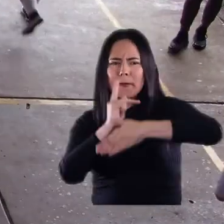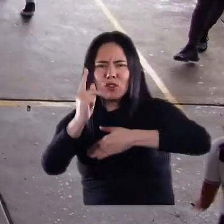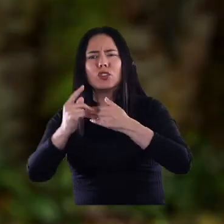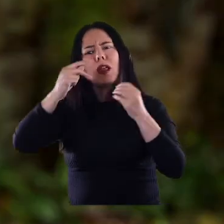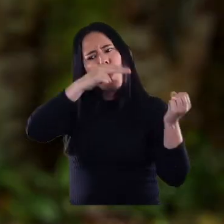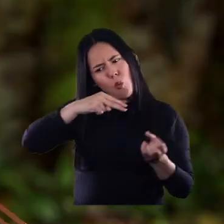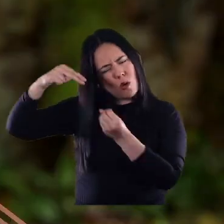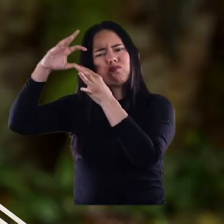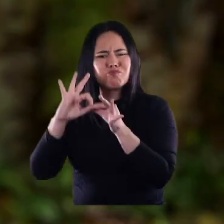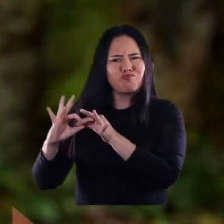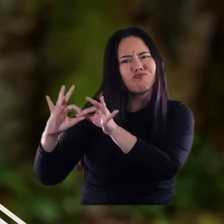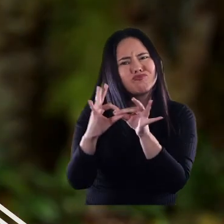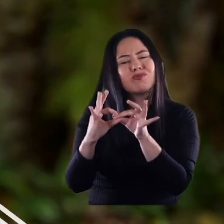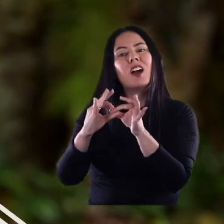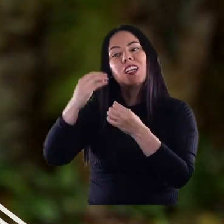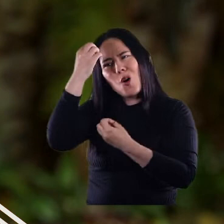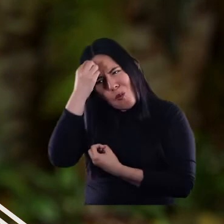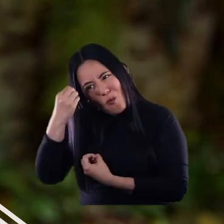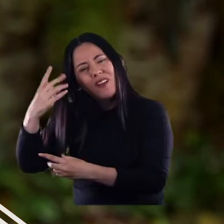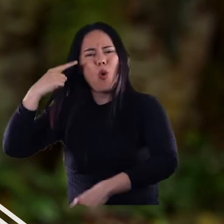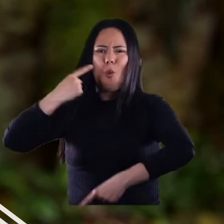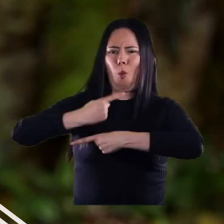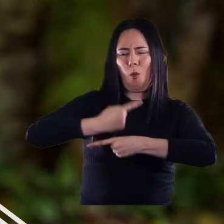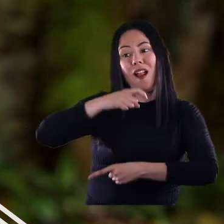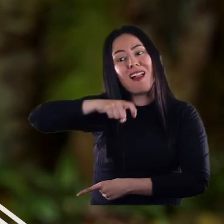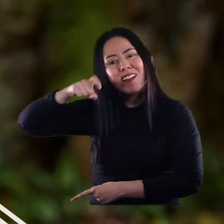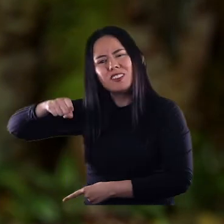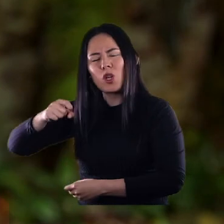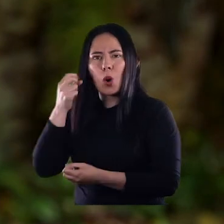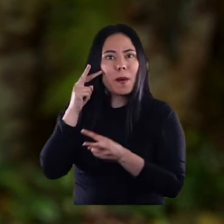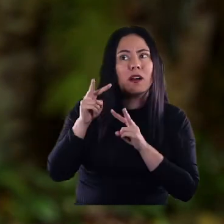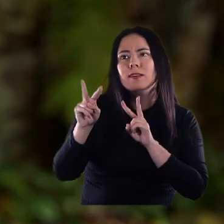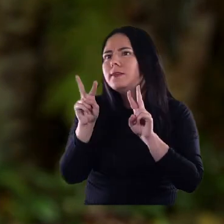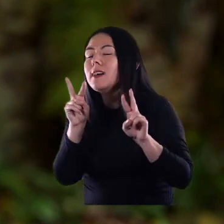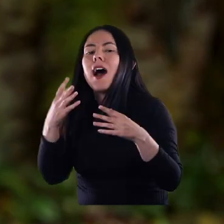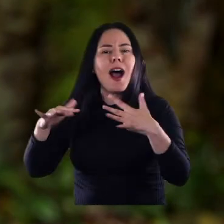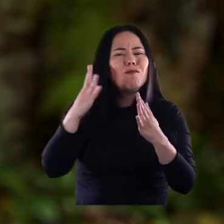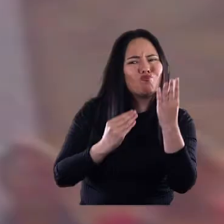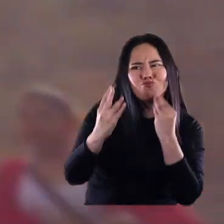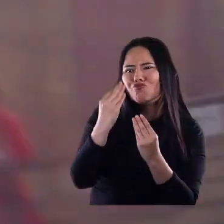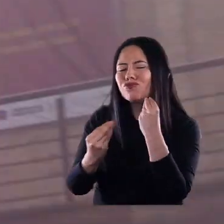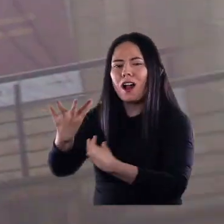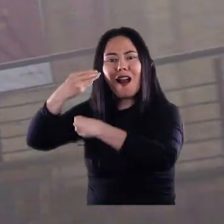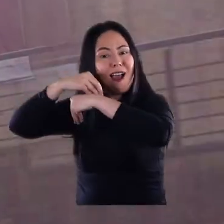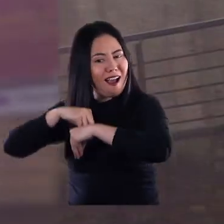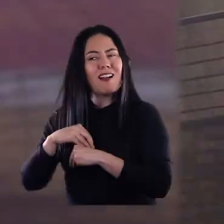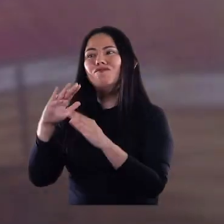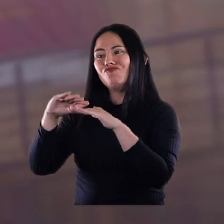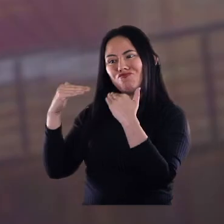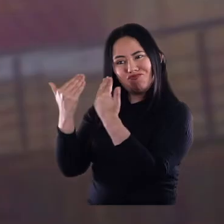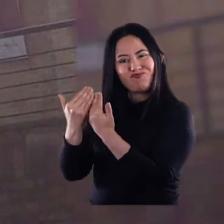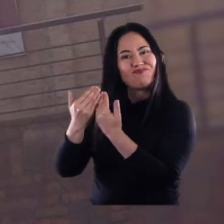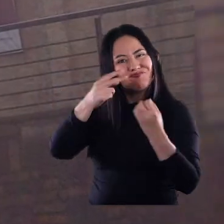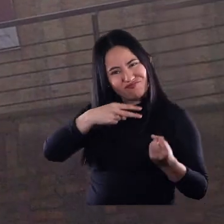proyectos educativos en conjunto y que obedezcan y traten de cumplir las necesidades y expectativas de esos estudiantes a los cuales va ofertado ese servicio